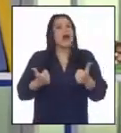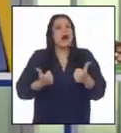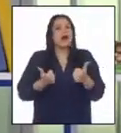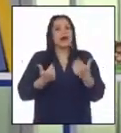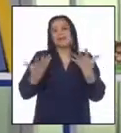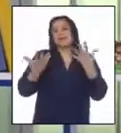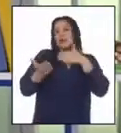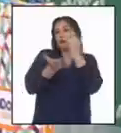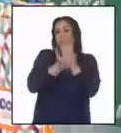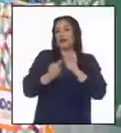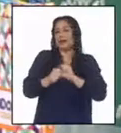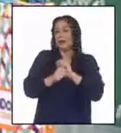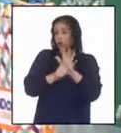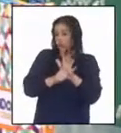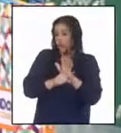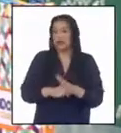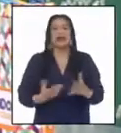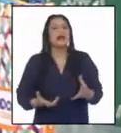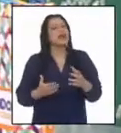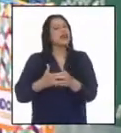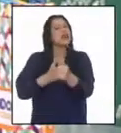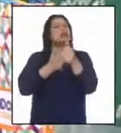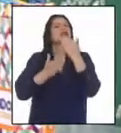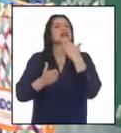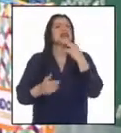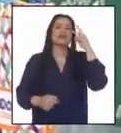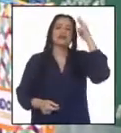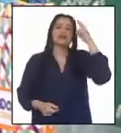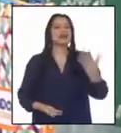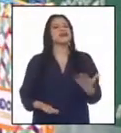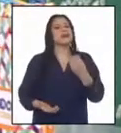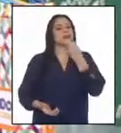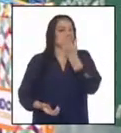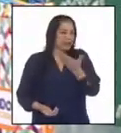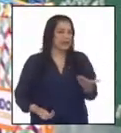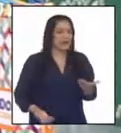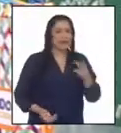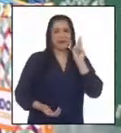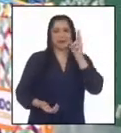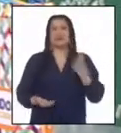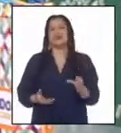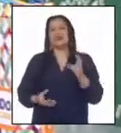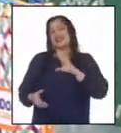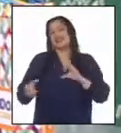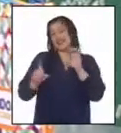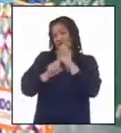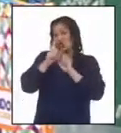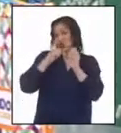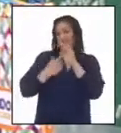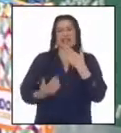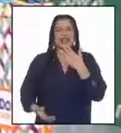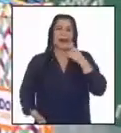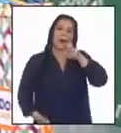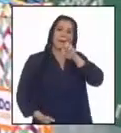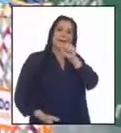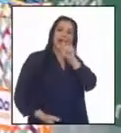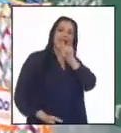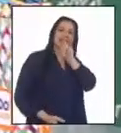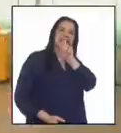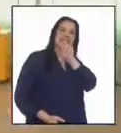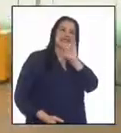pandemia del COVID-19. Y para que nos guíen esta reflexión, esta vez hemos invitado a la profesora de Ciencias Sociales, Patricia